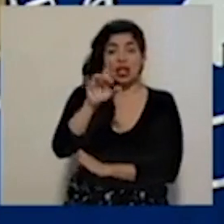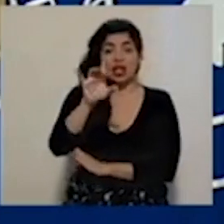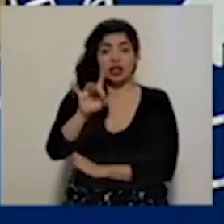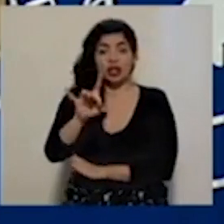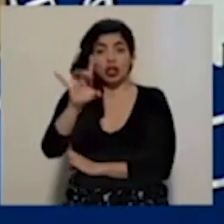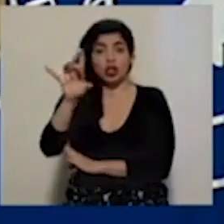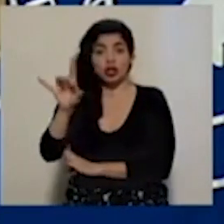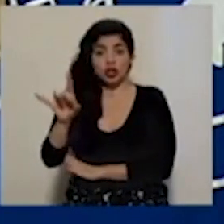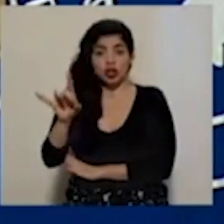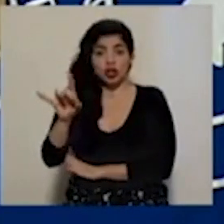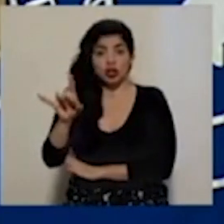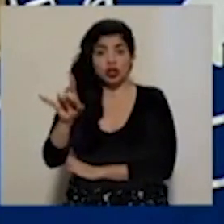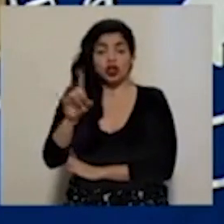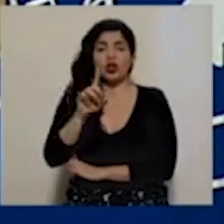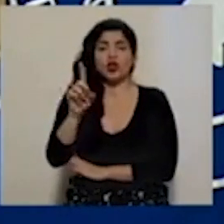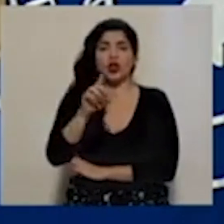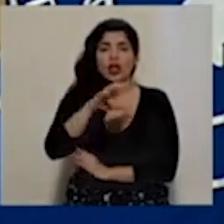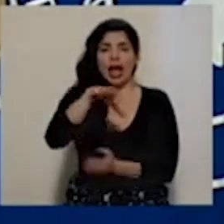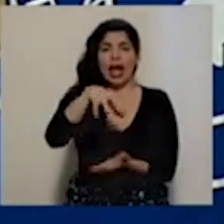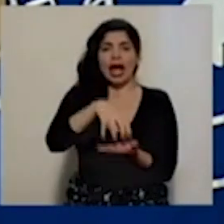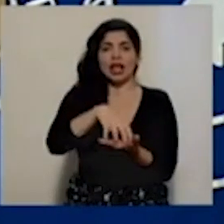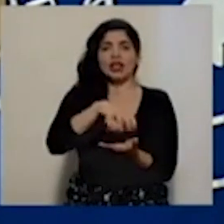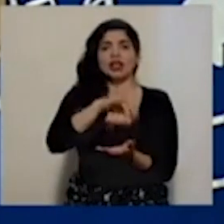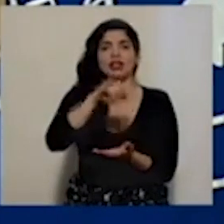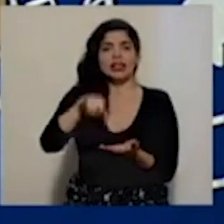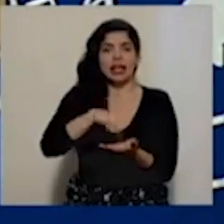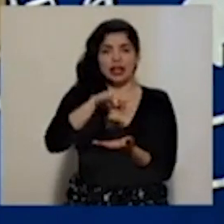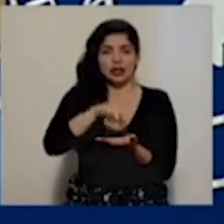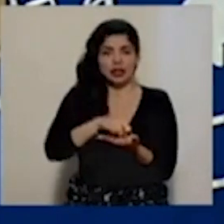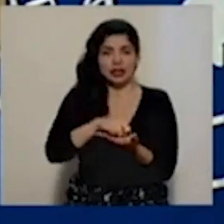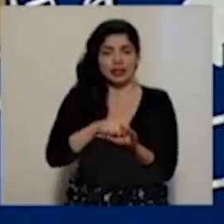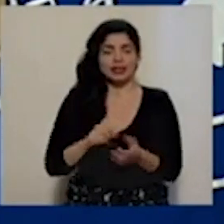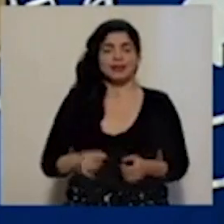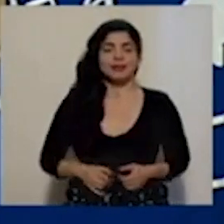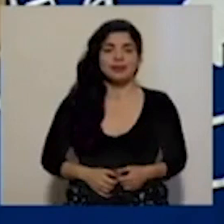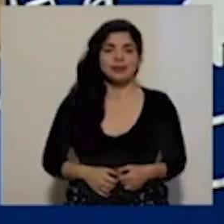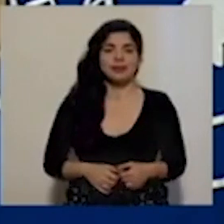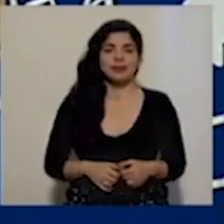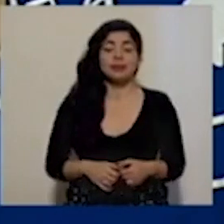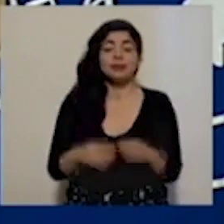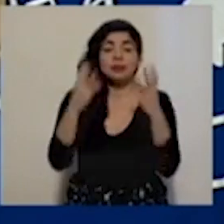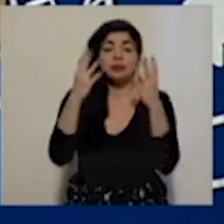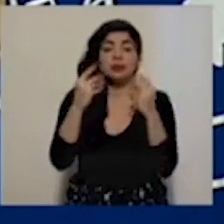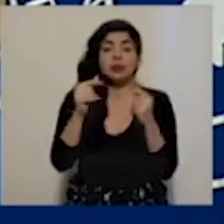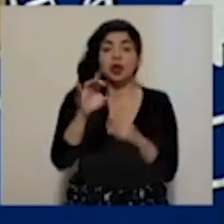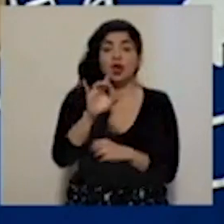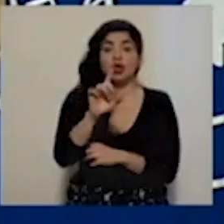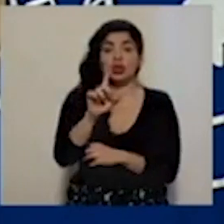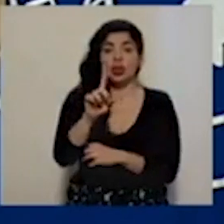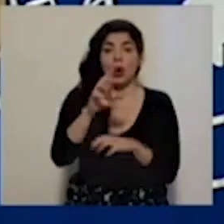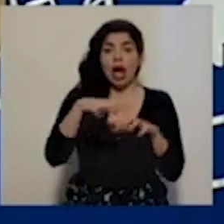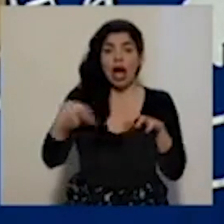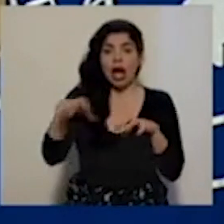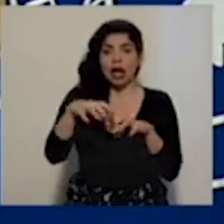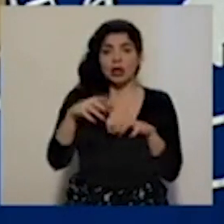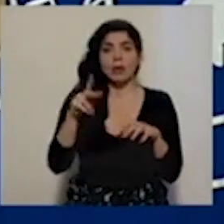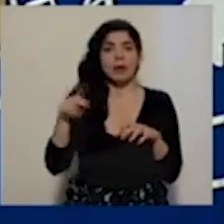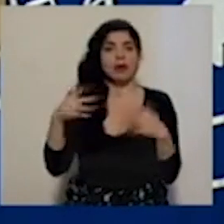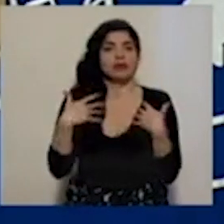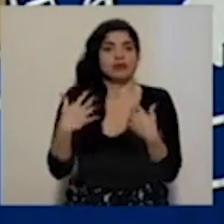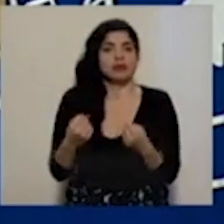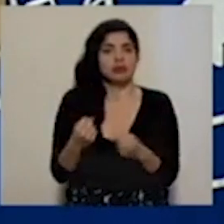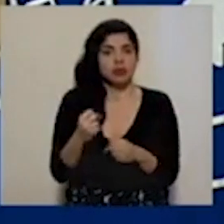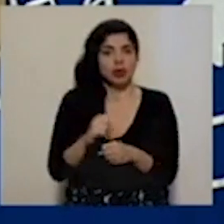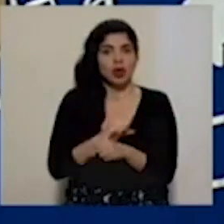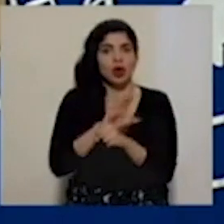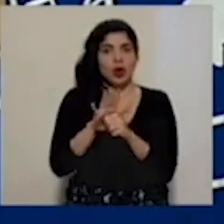corresponden al Cantón de San José. Se contabilizan 81 cantones con casos recuperados de COVID